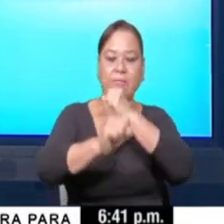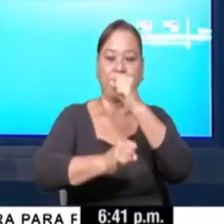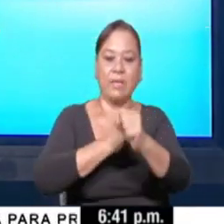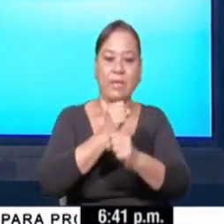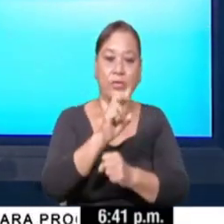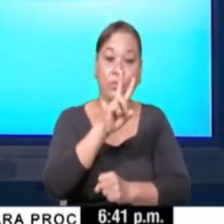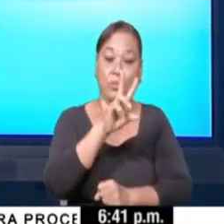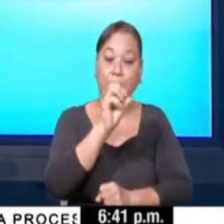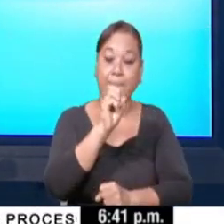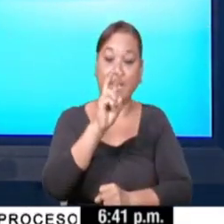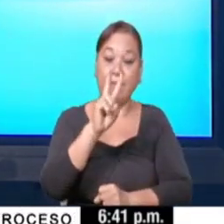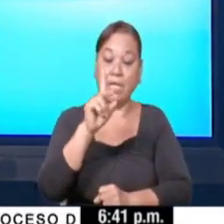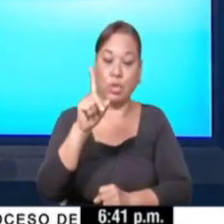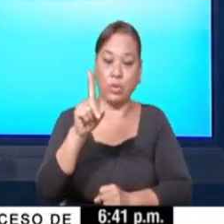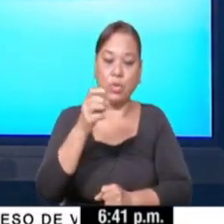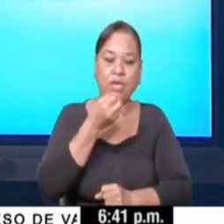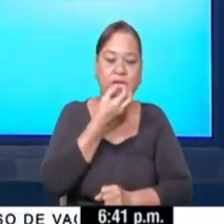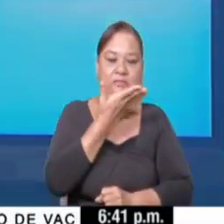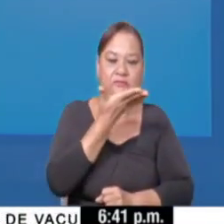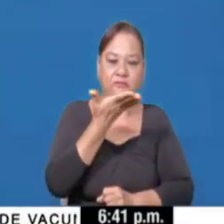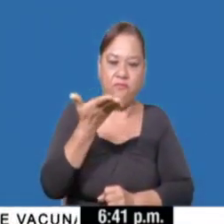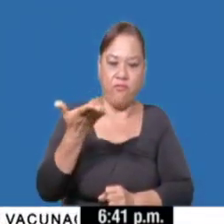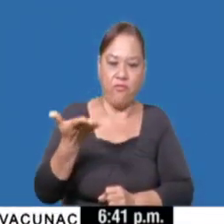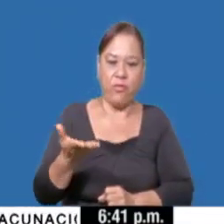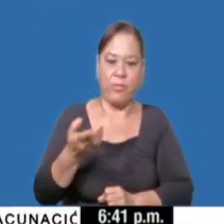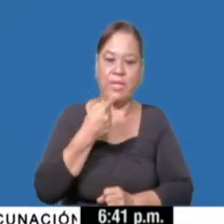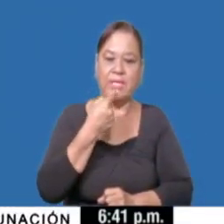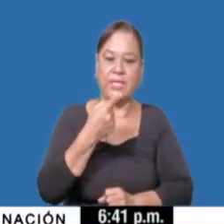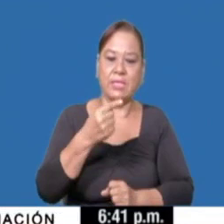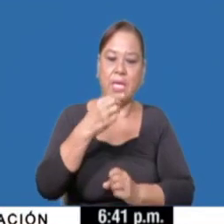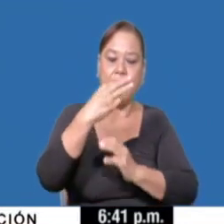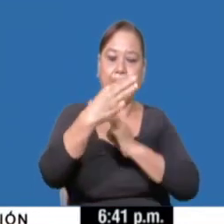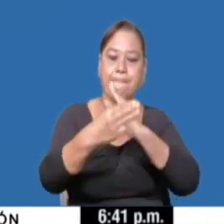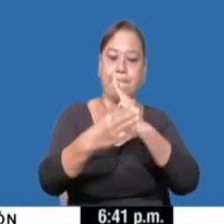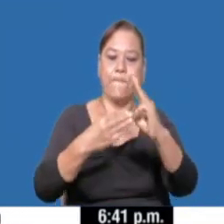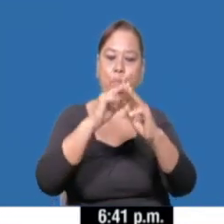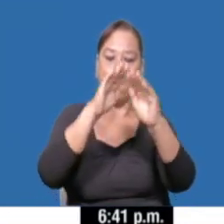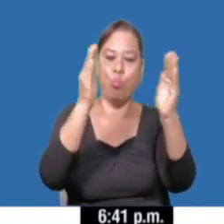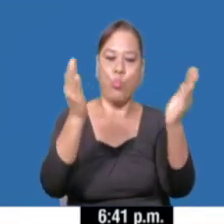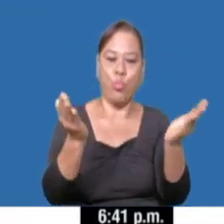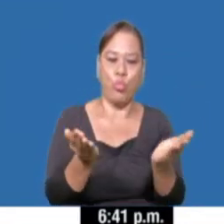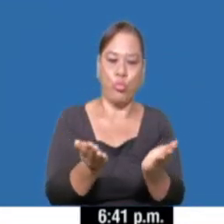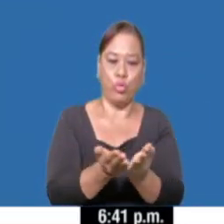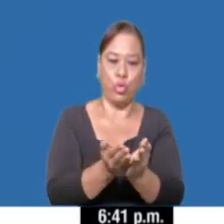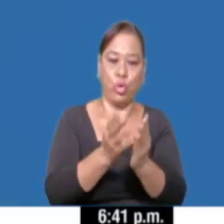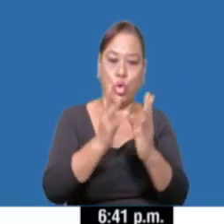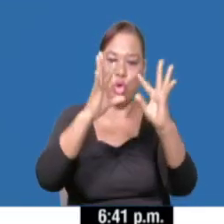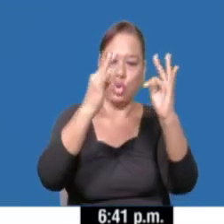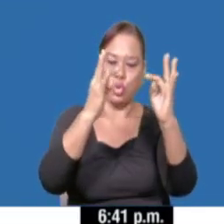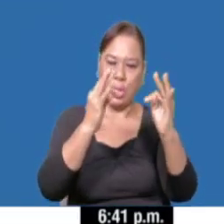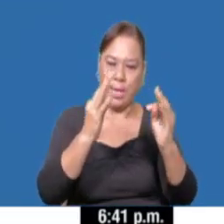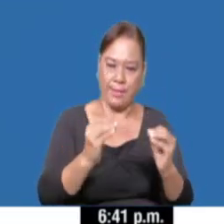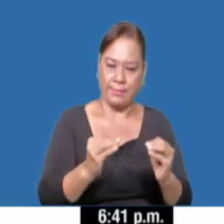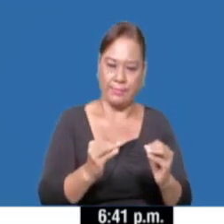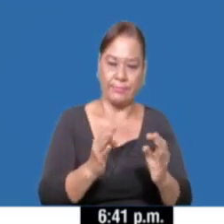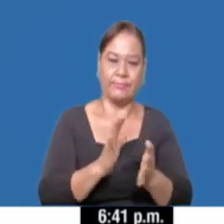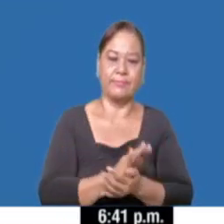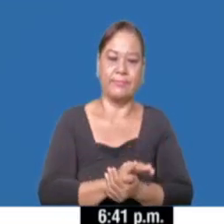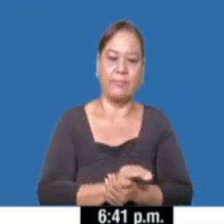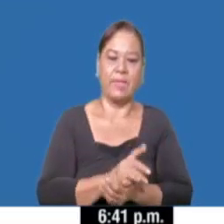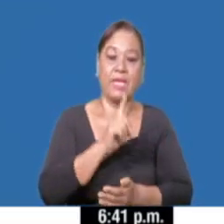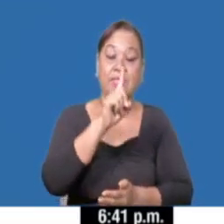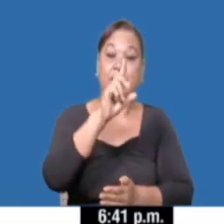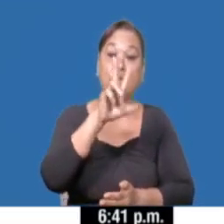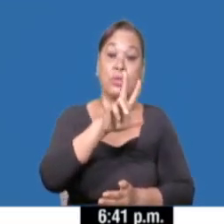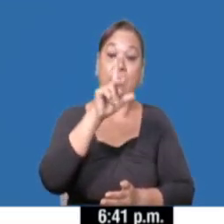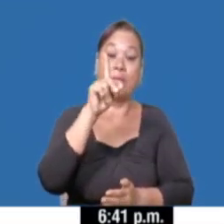el Informe Epidemiológico arroja que a nivel mundial se reportan un total de casos confirmados de